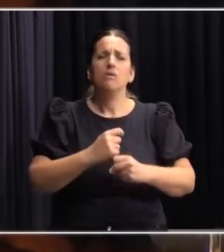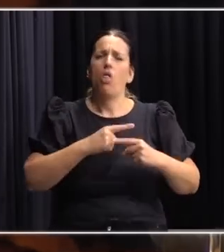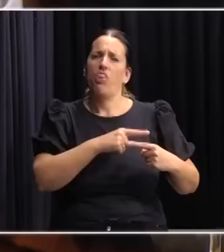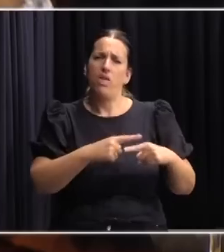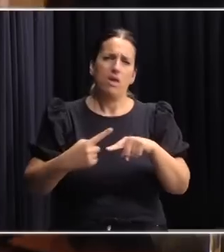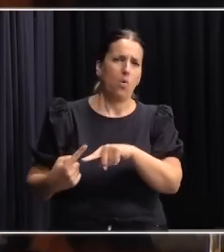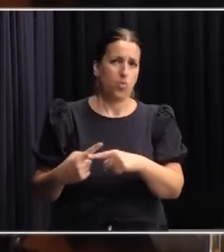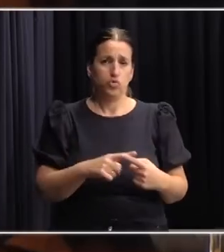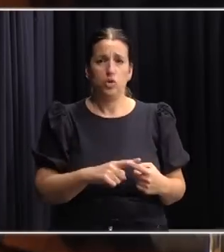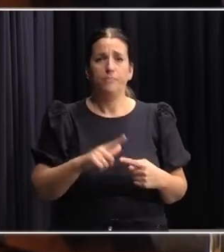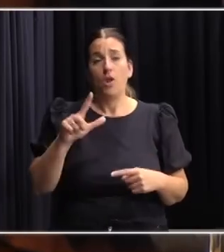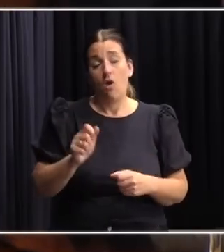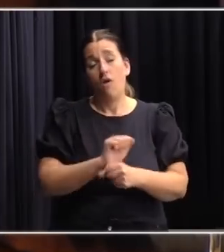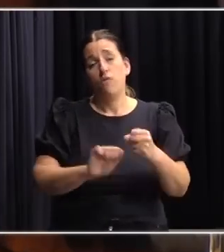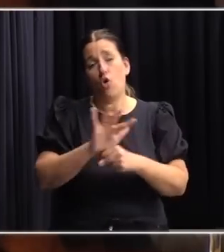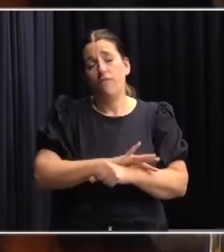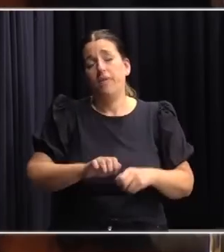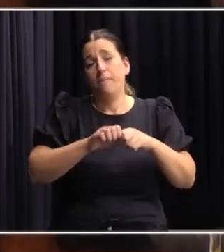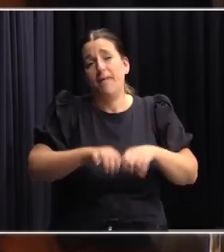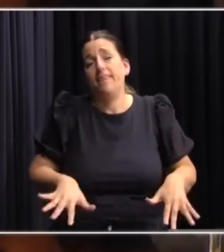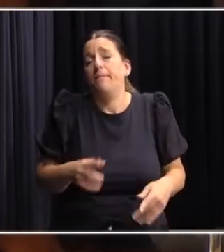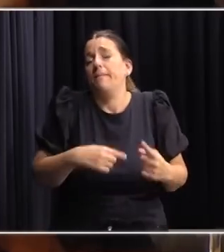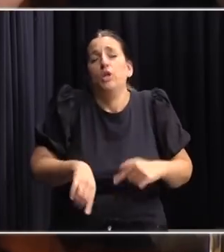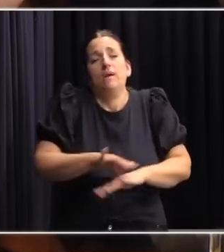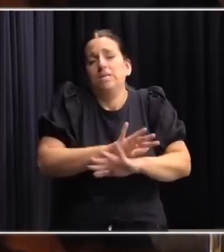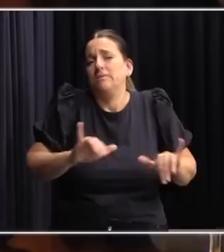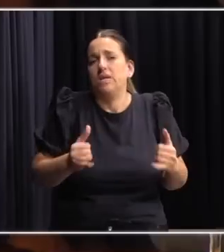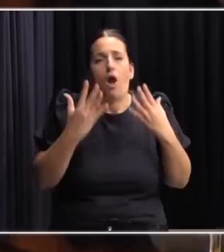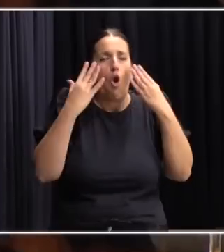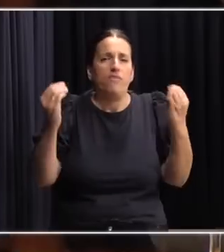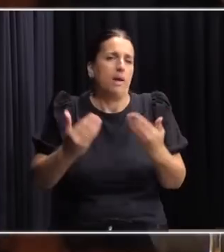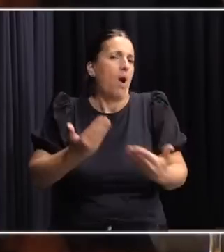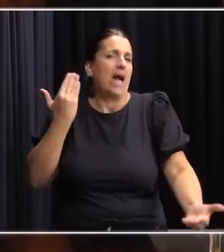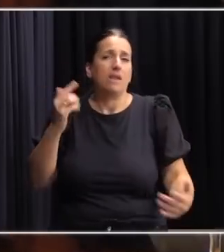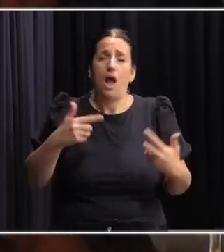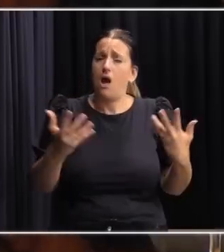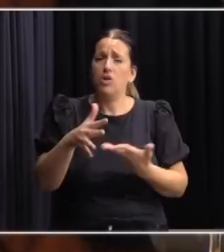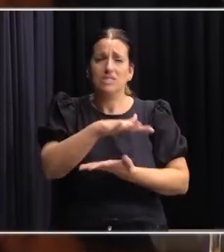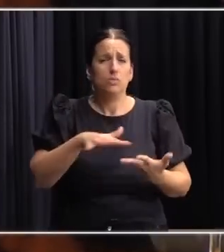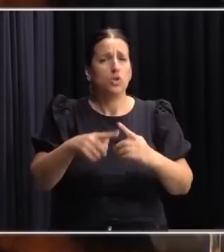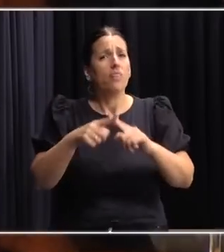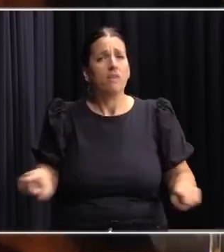Obviamente pandemia mediante, pero bueno, eso pasó y ahora estamos en otra situación.